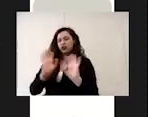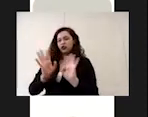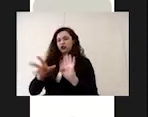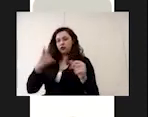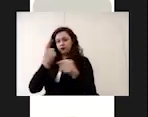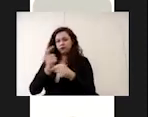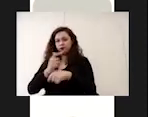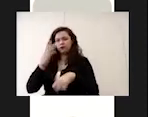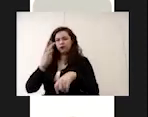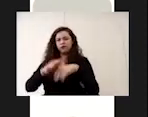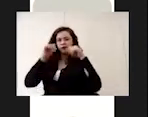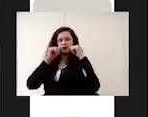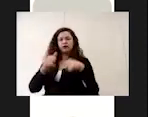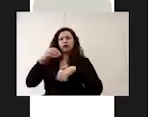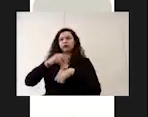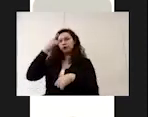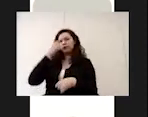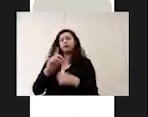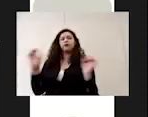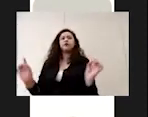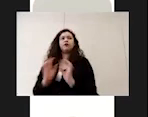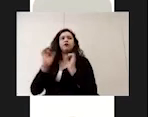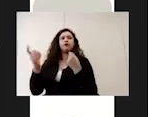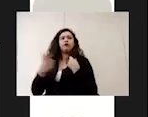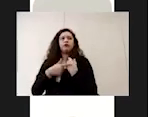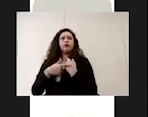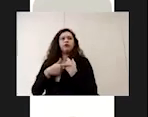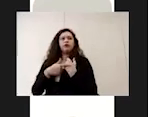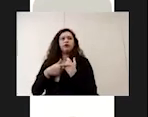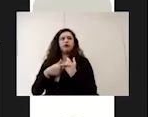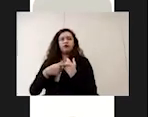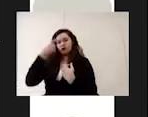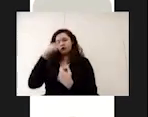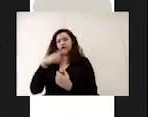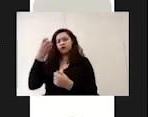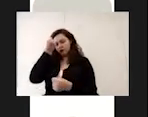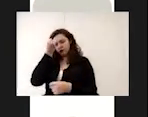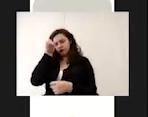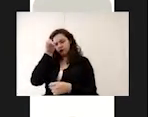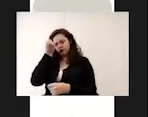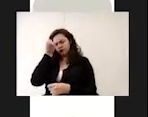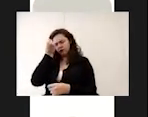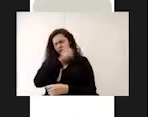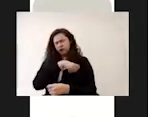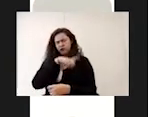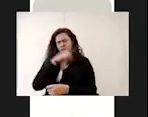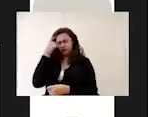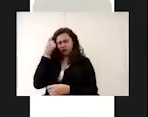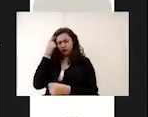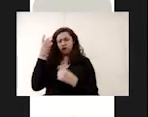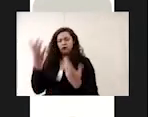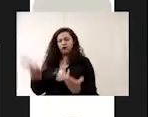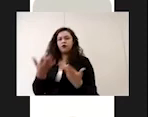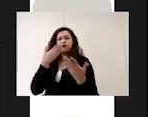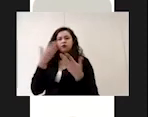más atención para que no lleguen a presentar algún deterioro en cuanto a la salud mental que no empiece a haber bajo rendimiento escolar